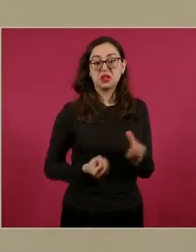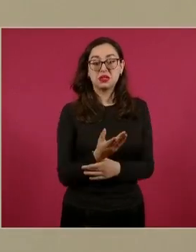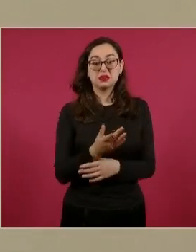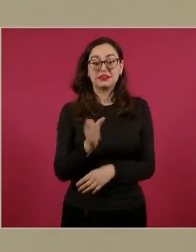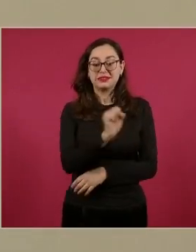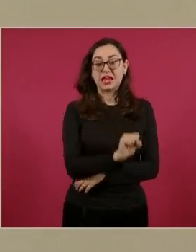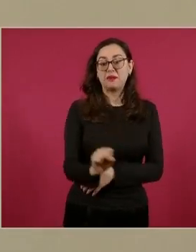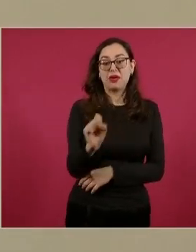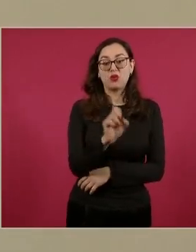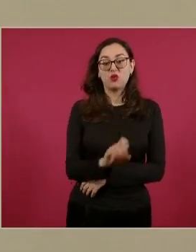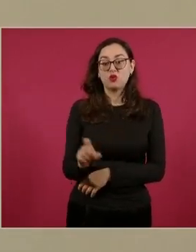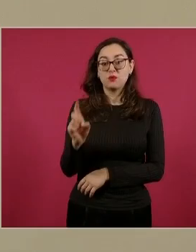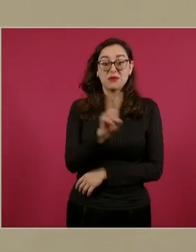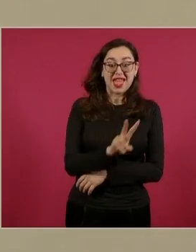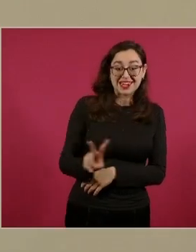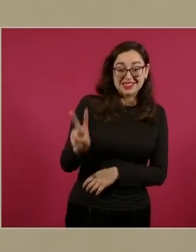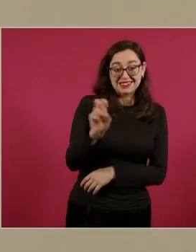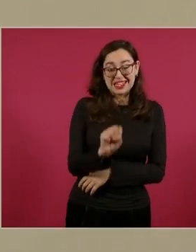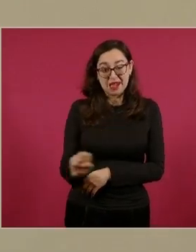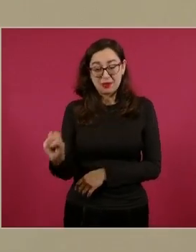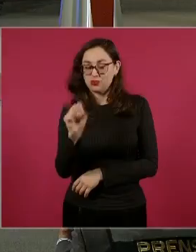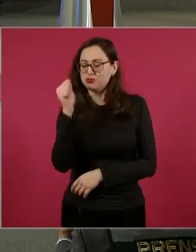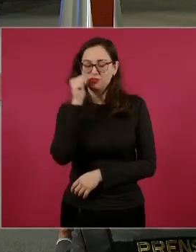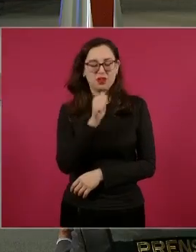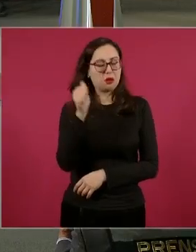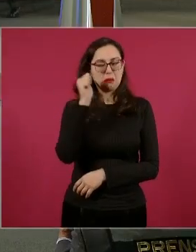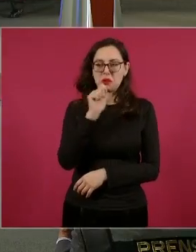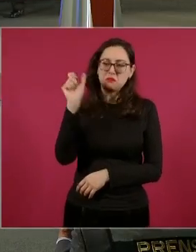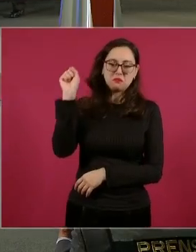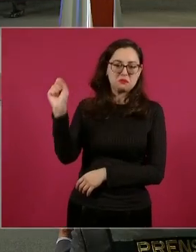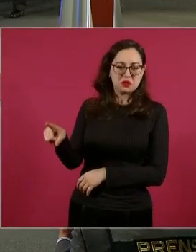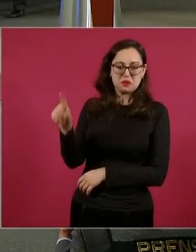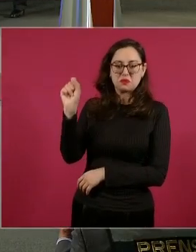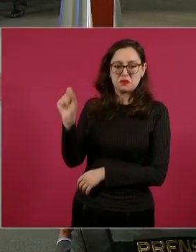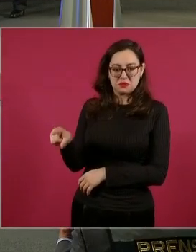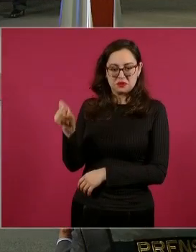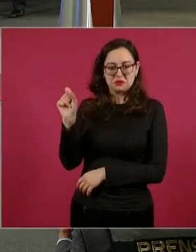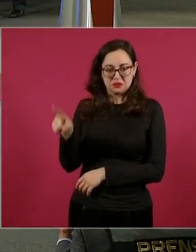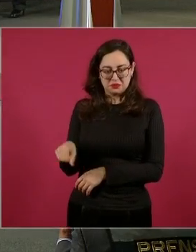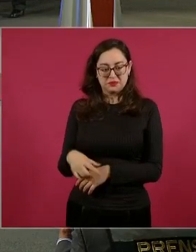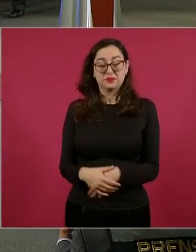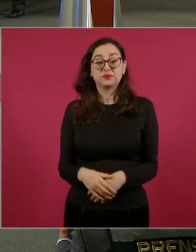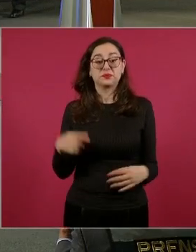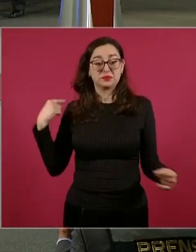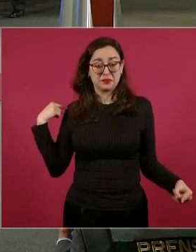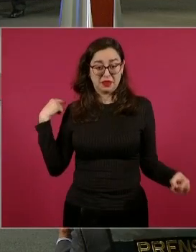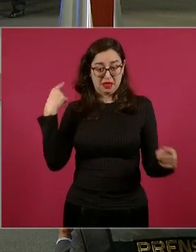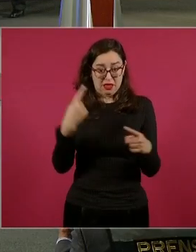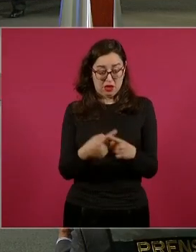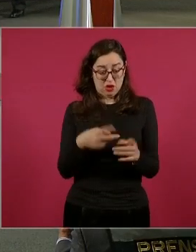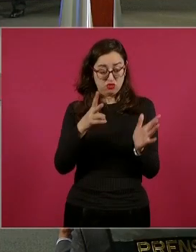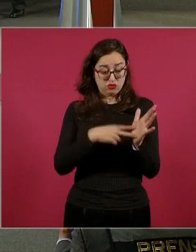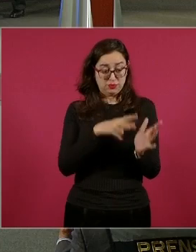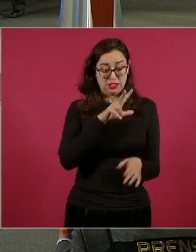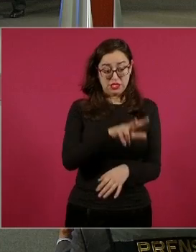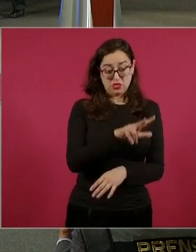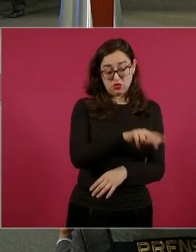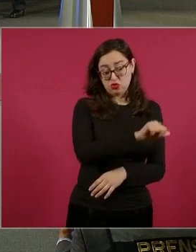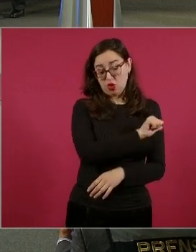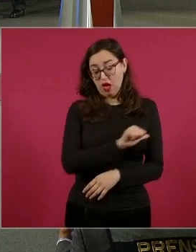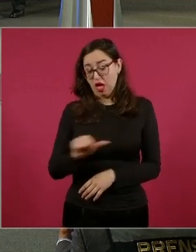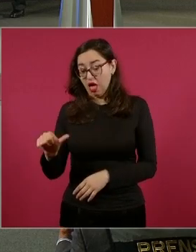Adelante. Tenemos estos datos desde el año 2018 hasta el 2024.